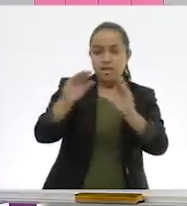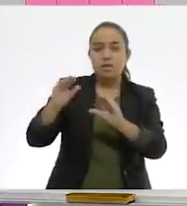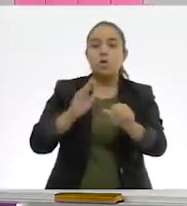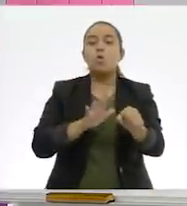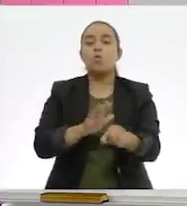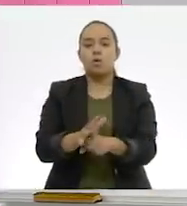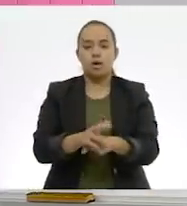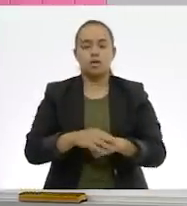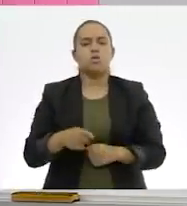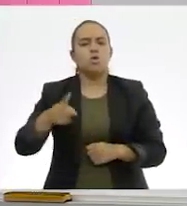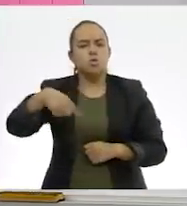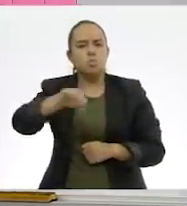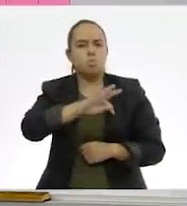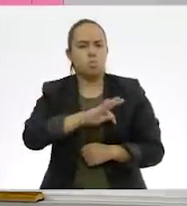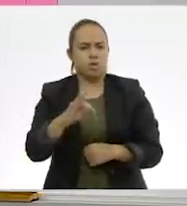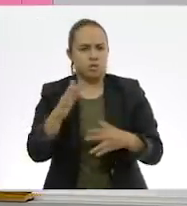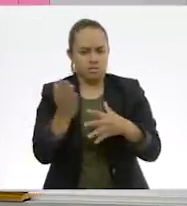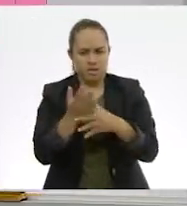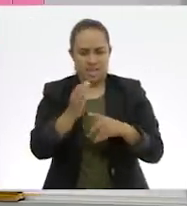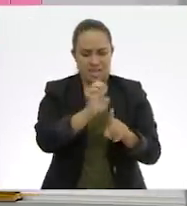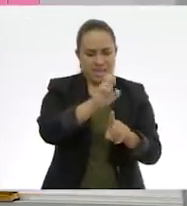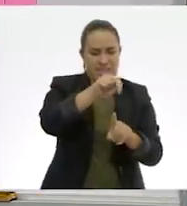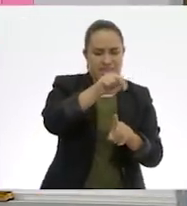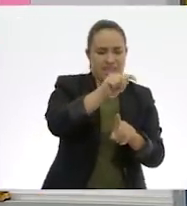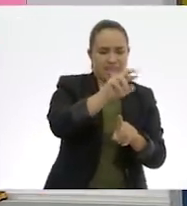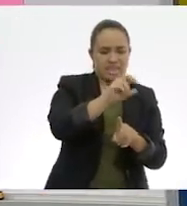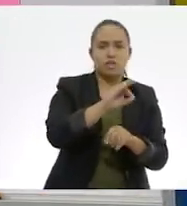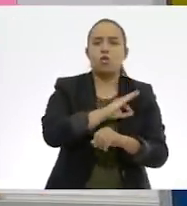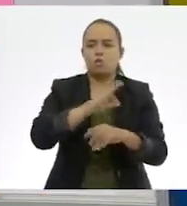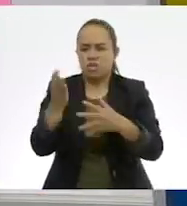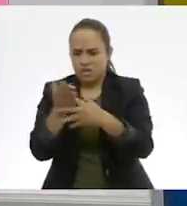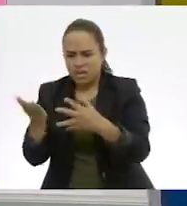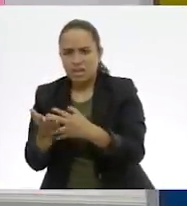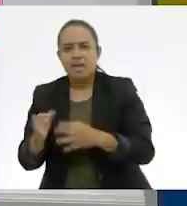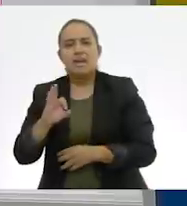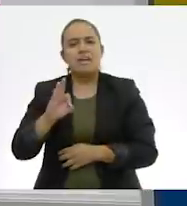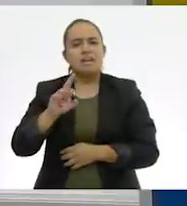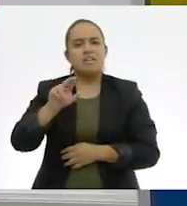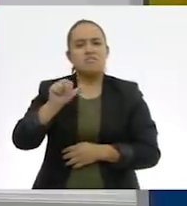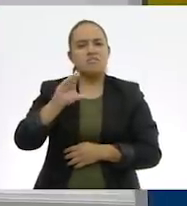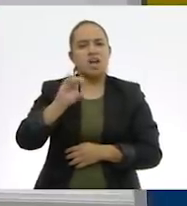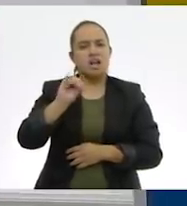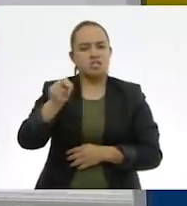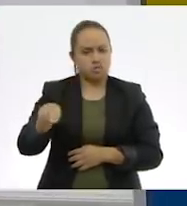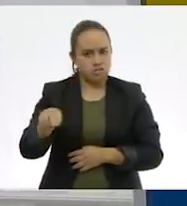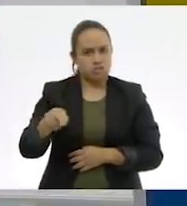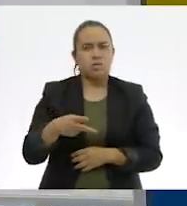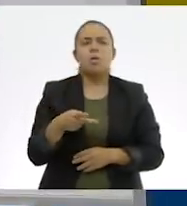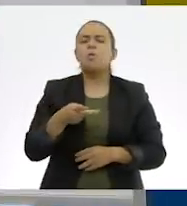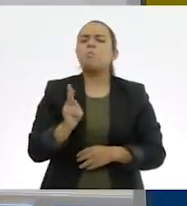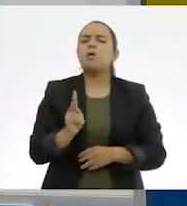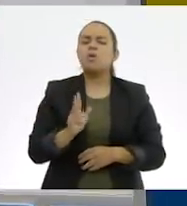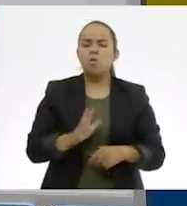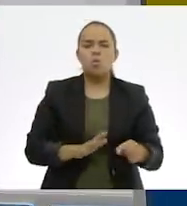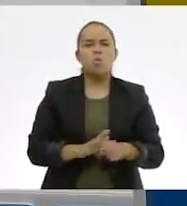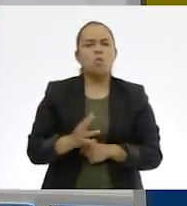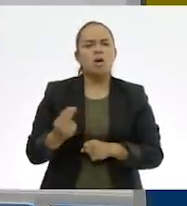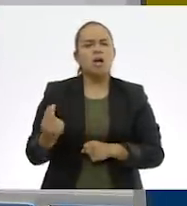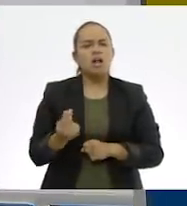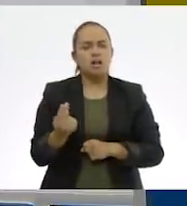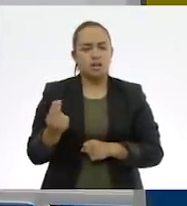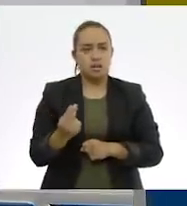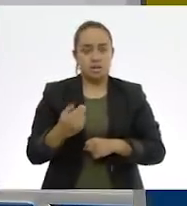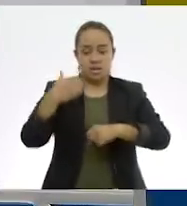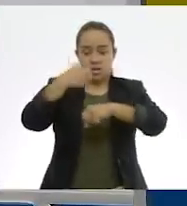era ver que podíamos dividir todo un entero también en fracciones. Sí. Pero que el requisito, entonces, iba a ser que